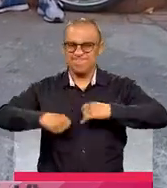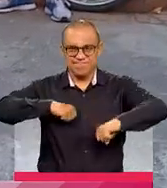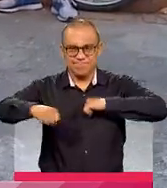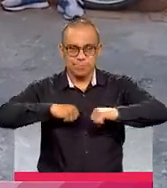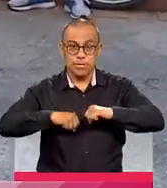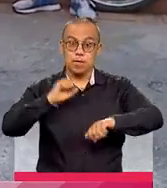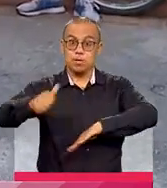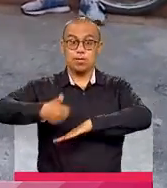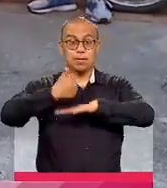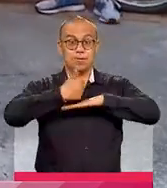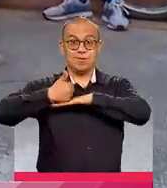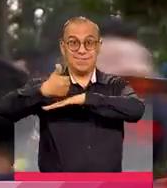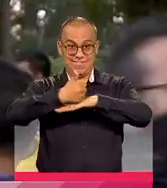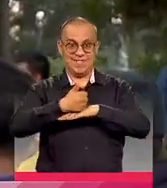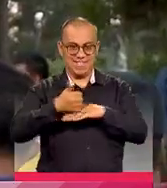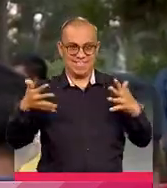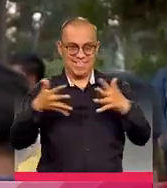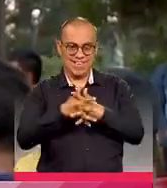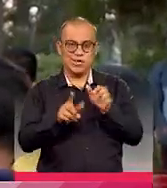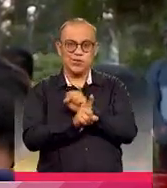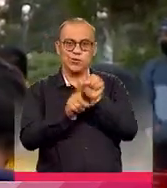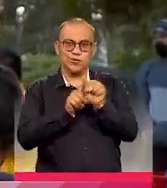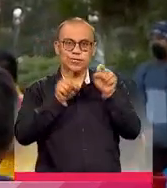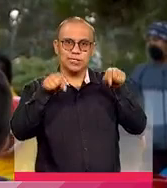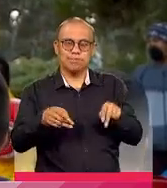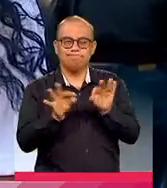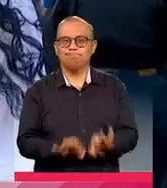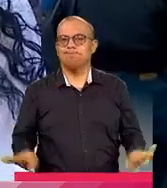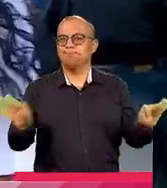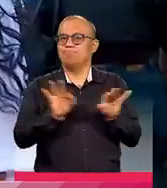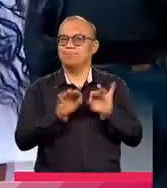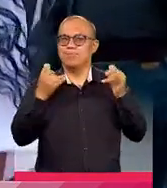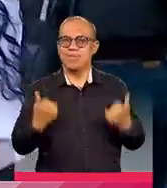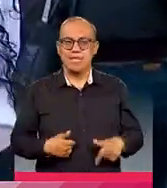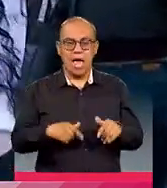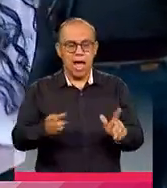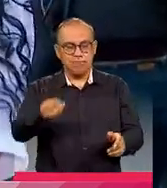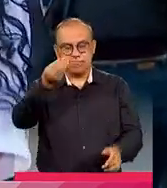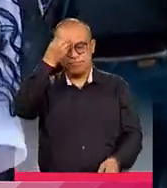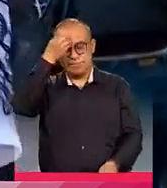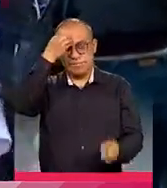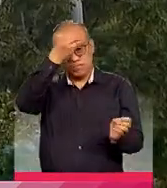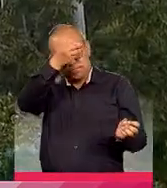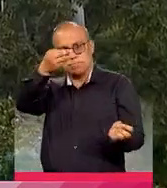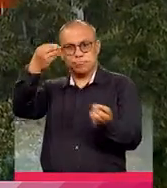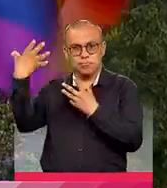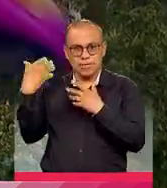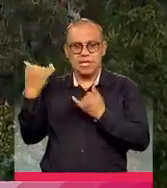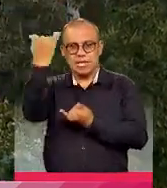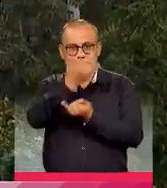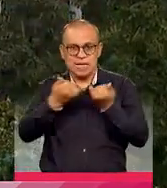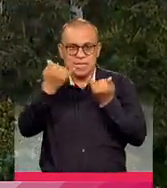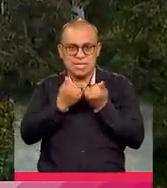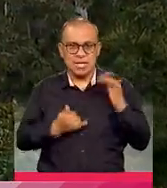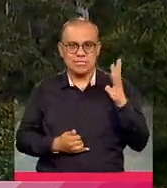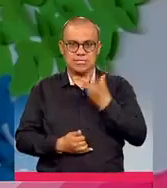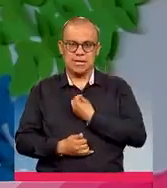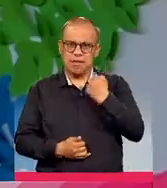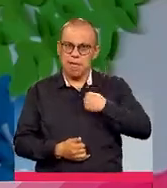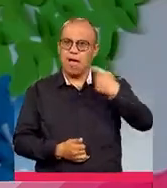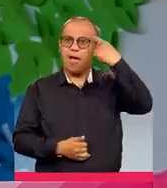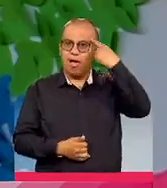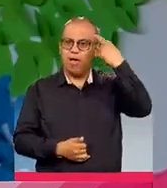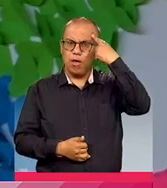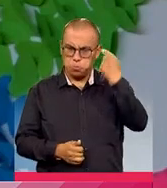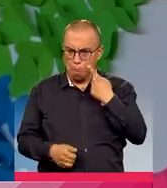directivos de la Secretaría de Integración Social es importante desmitificar las identidades trans. Y entender